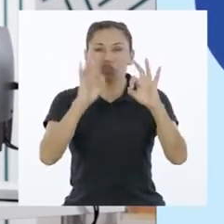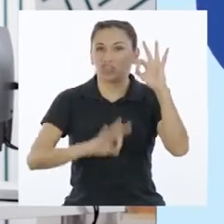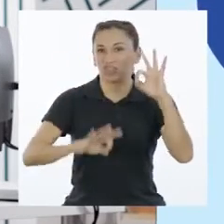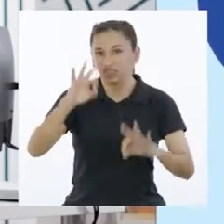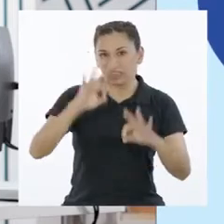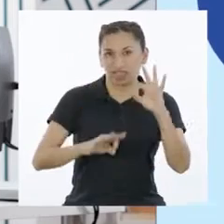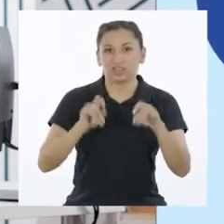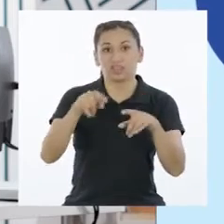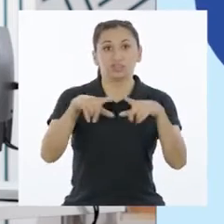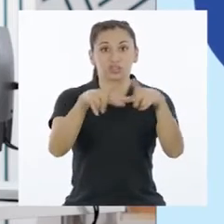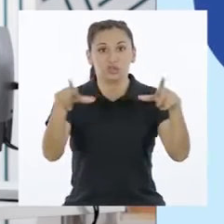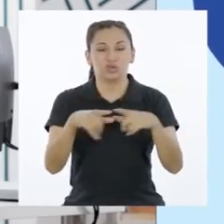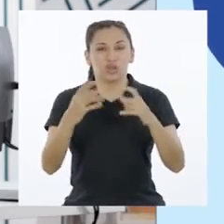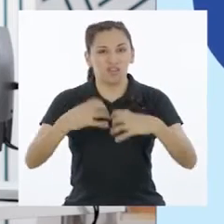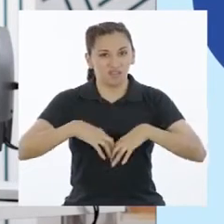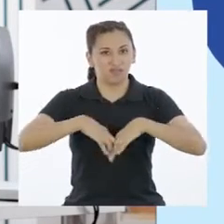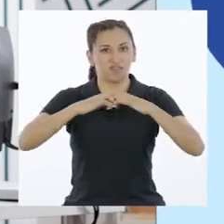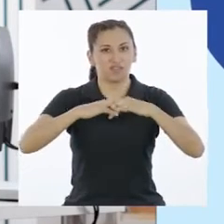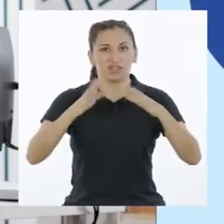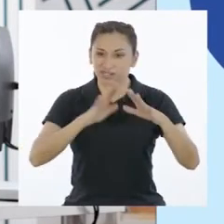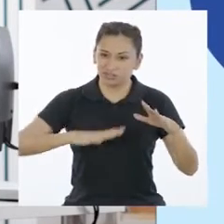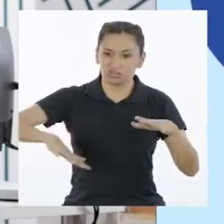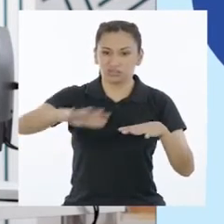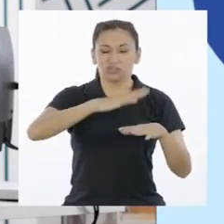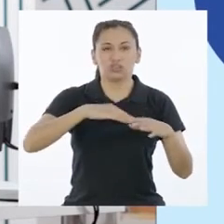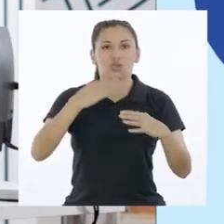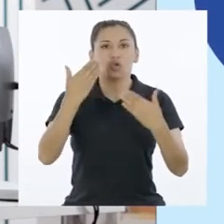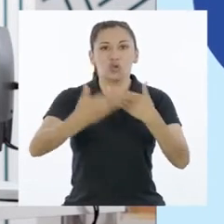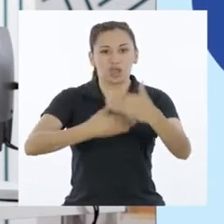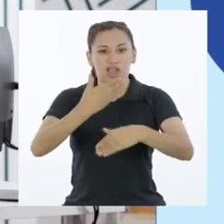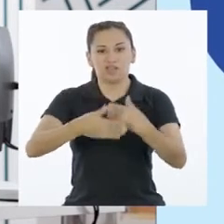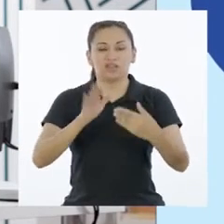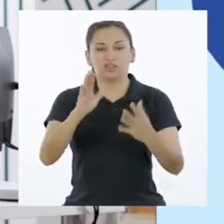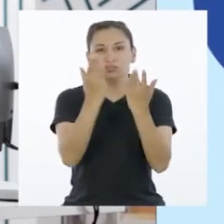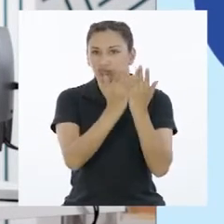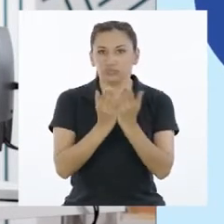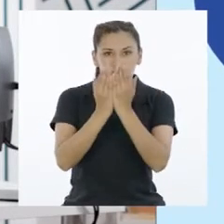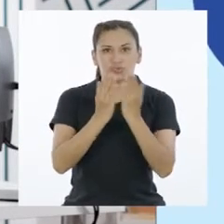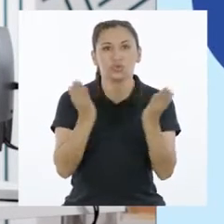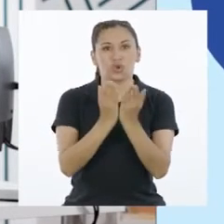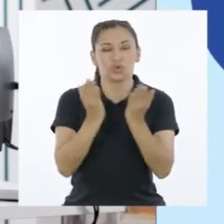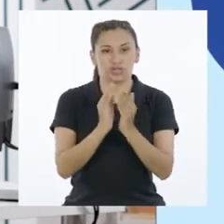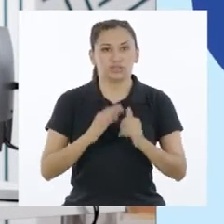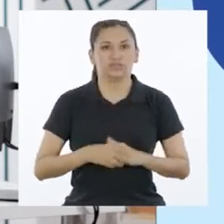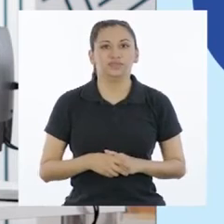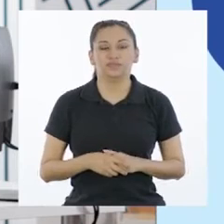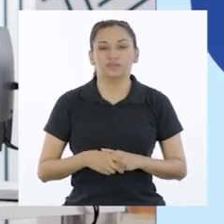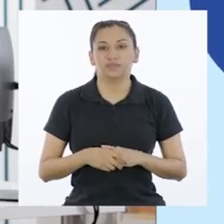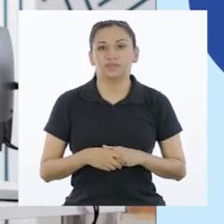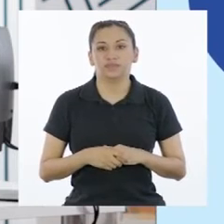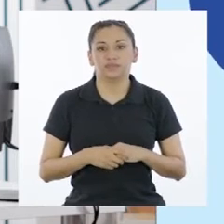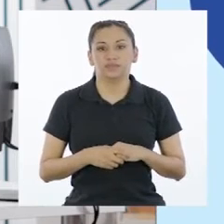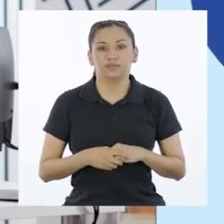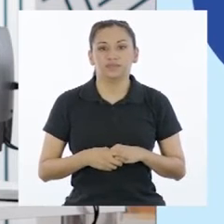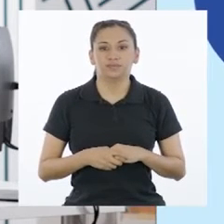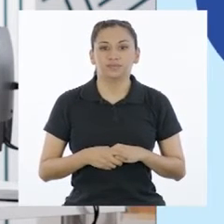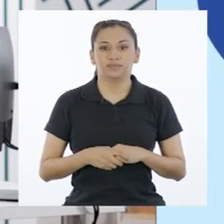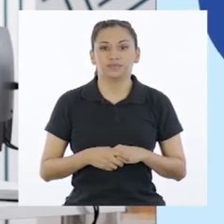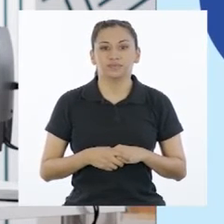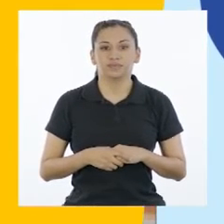teatro. Son estos espacios que fortalecen la participación de los chicos y las chicas en las instituciones educativas.